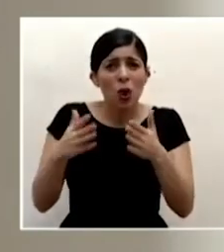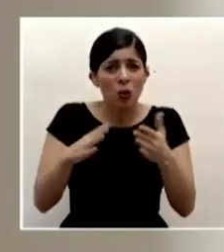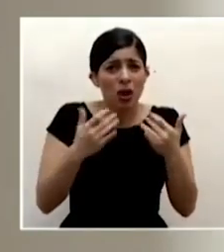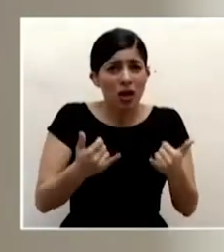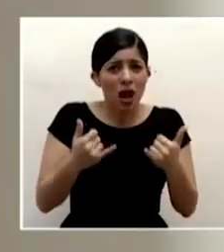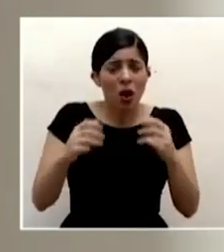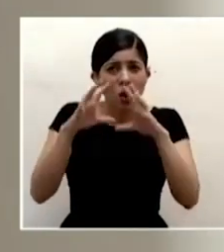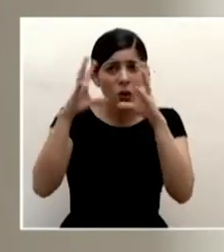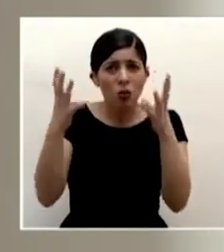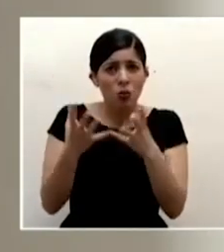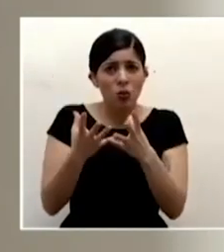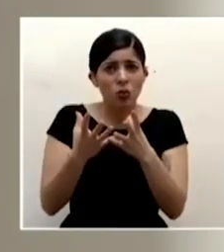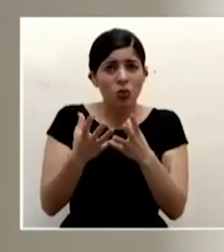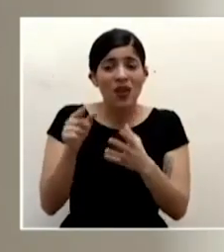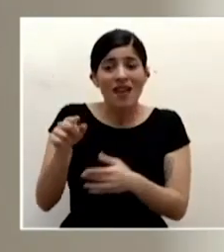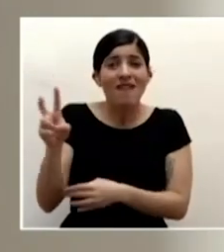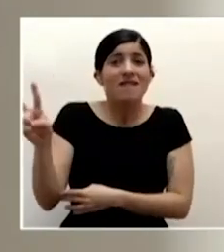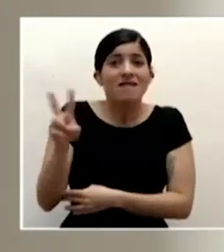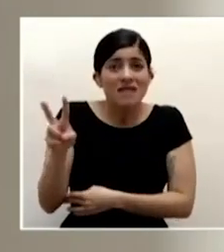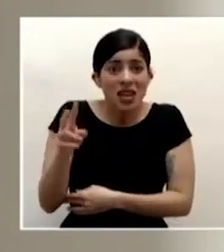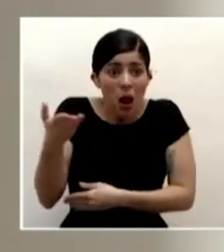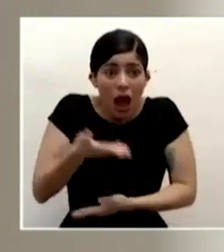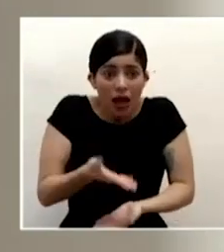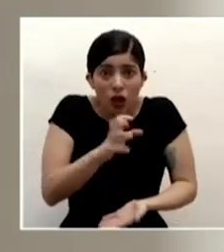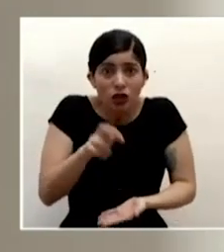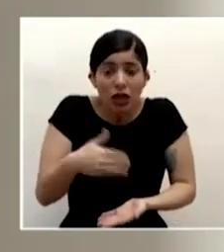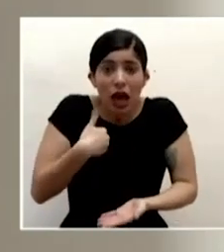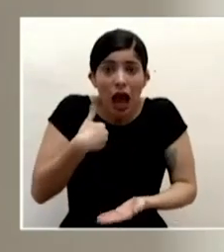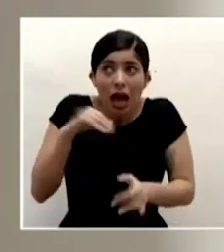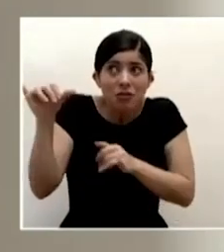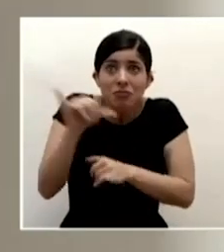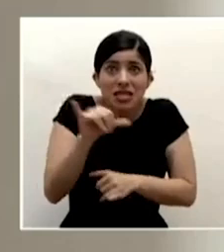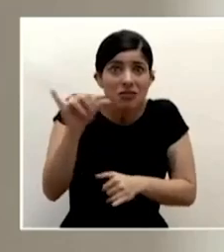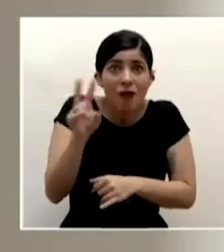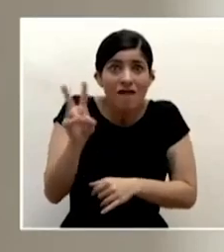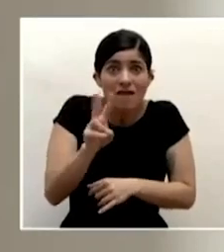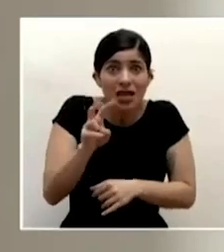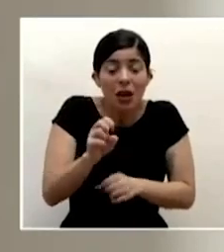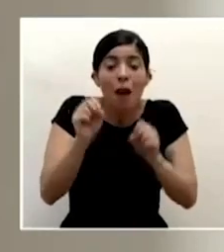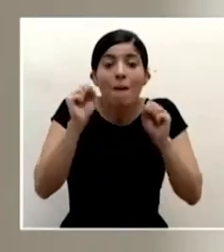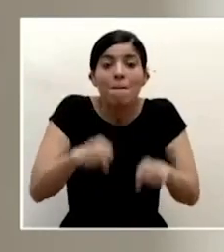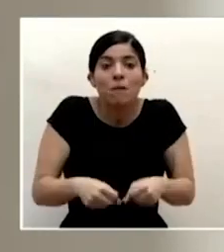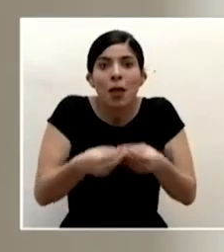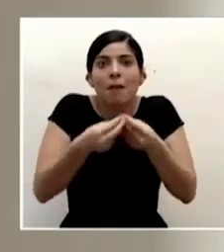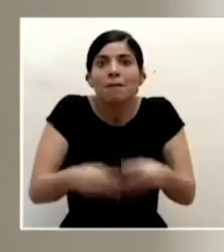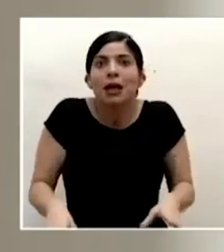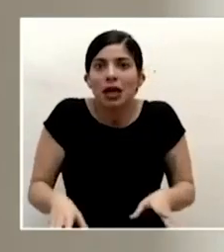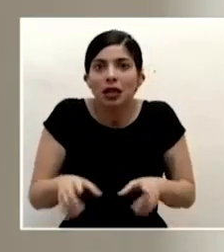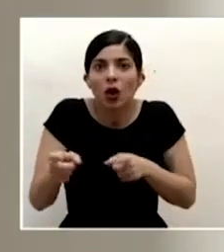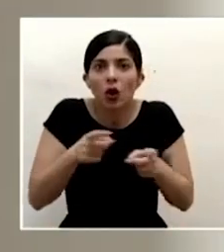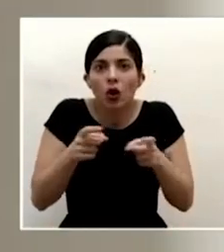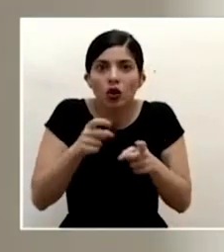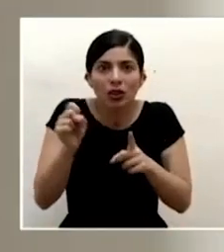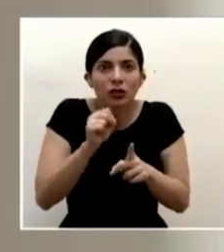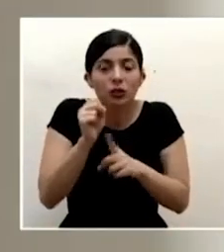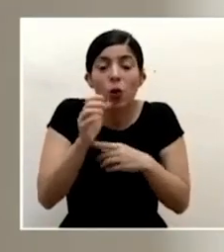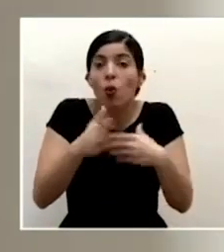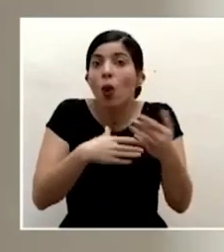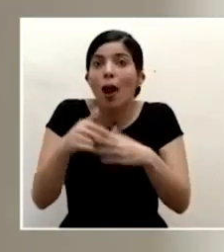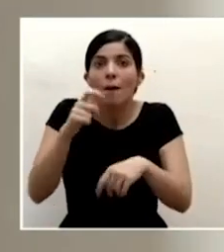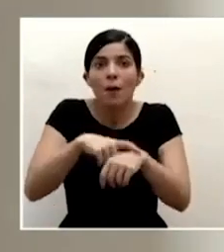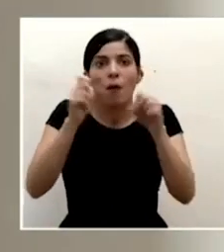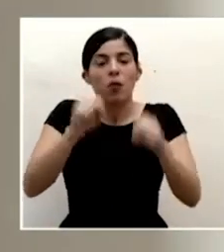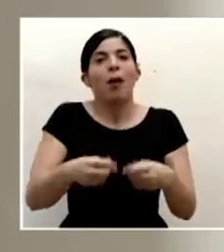y que ese virus está también aquí y que se nos puede descompensar la situación en cualquier momento